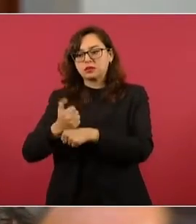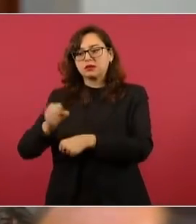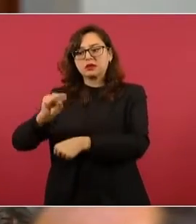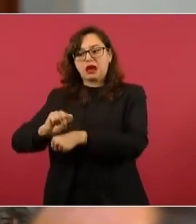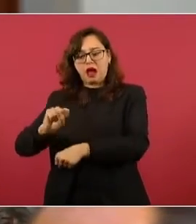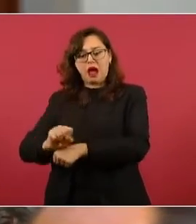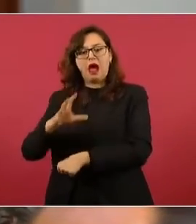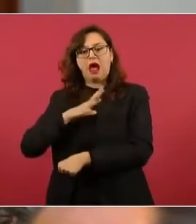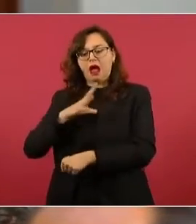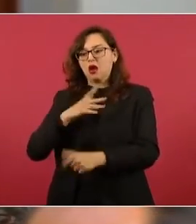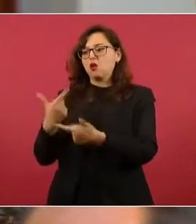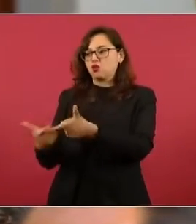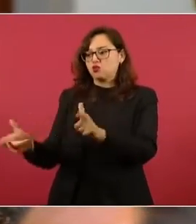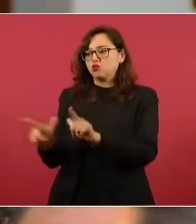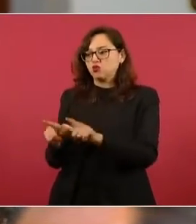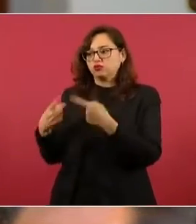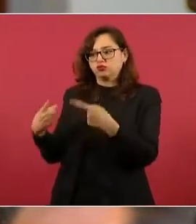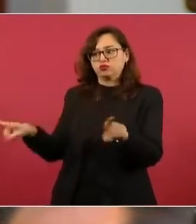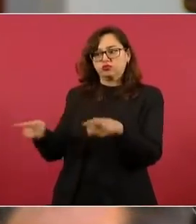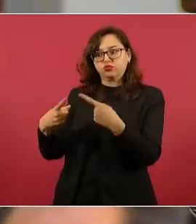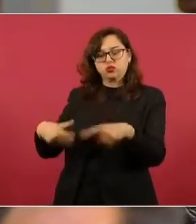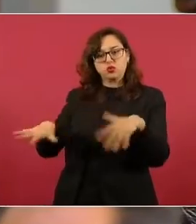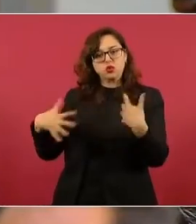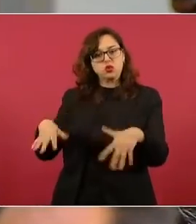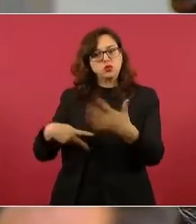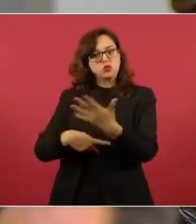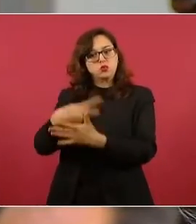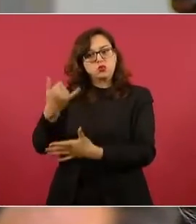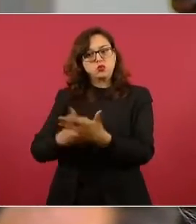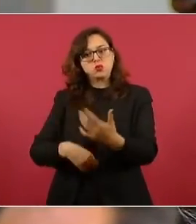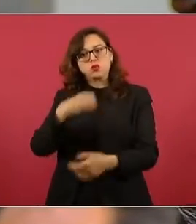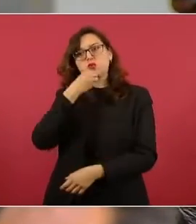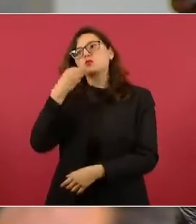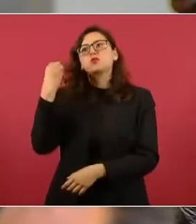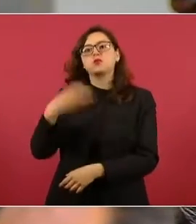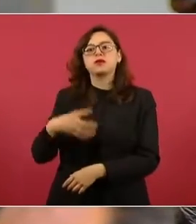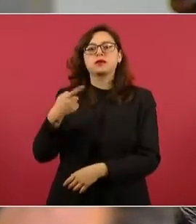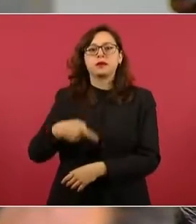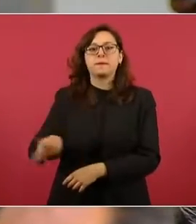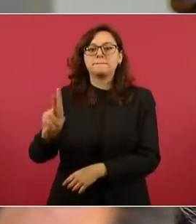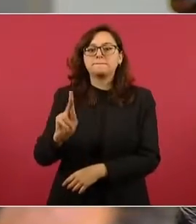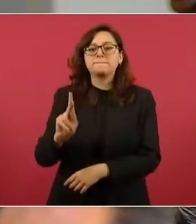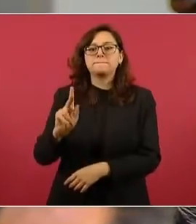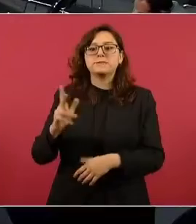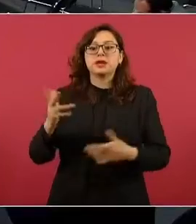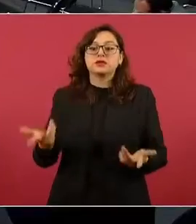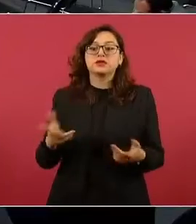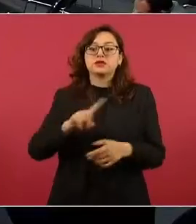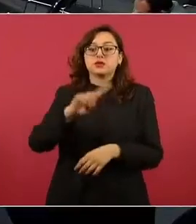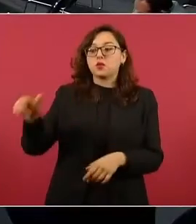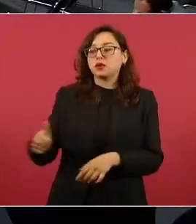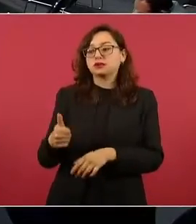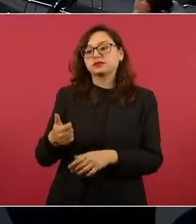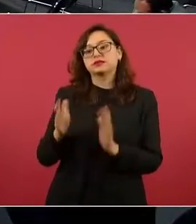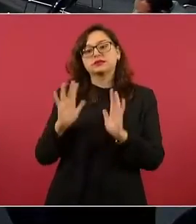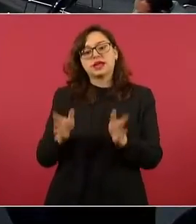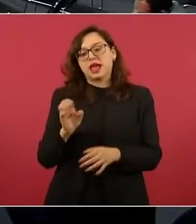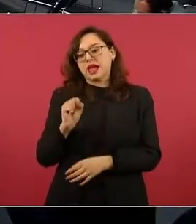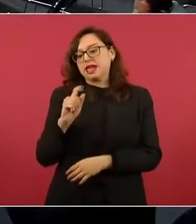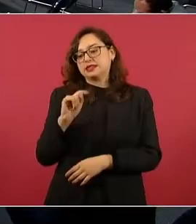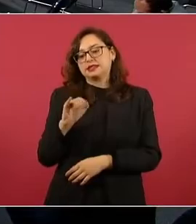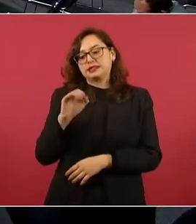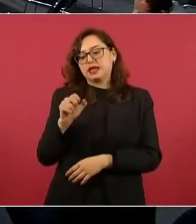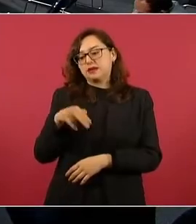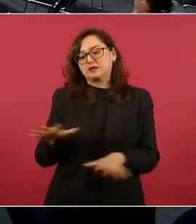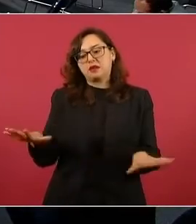orquestas sinfónicas y era un gran proyecto, de verdad. Pero cuando Esteban Moctezuma va a la embajada en Estados Unidos, este